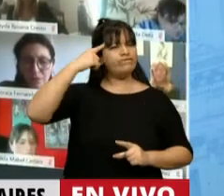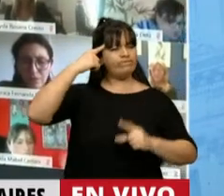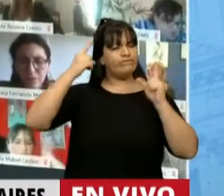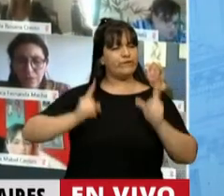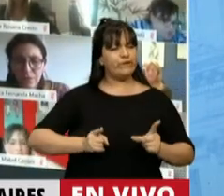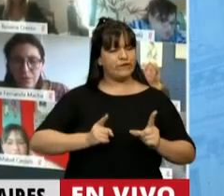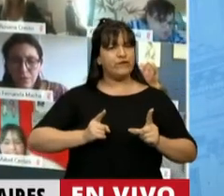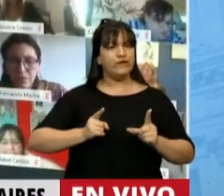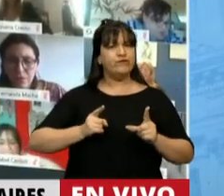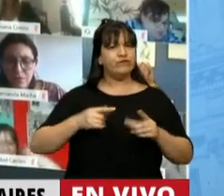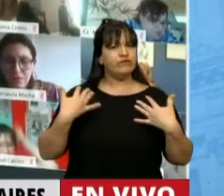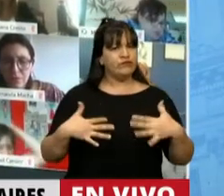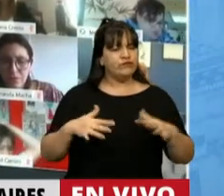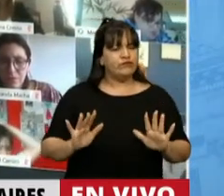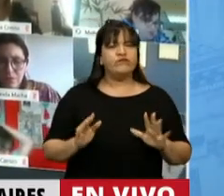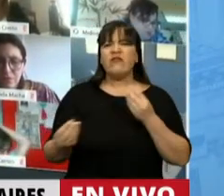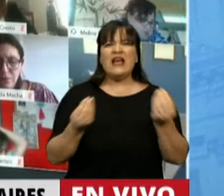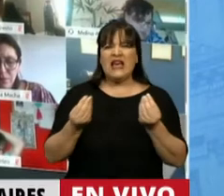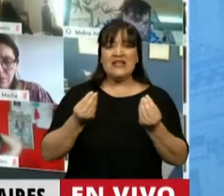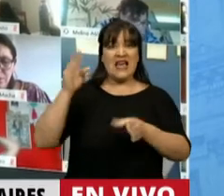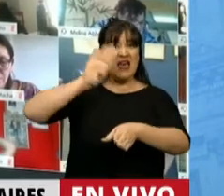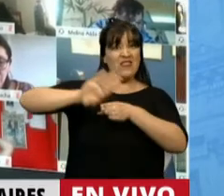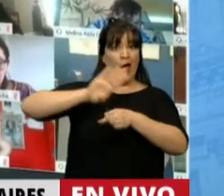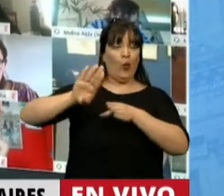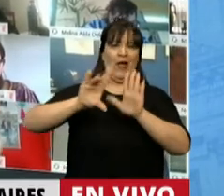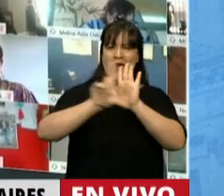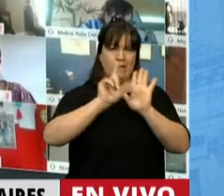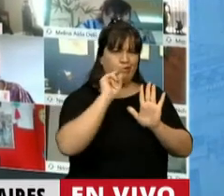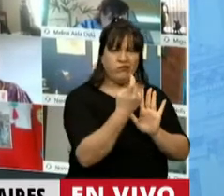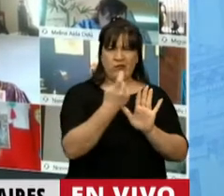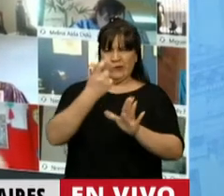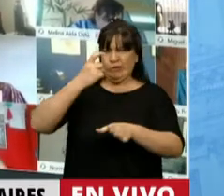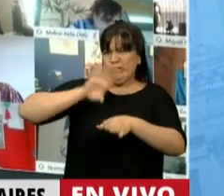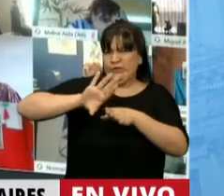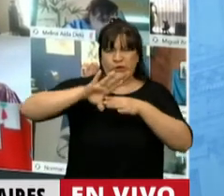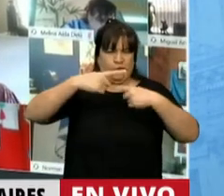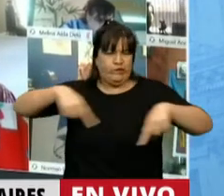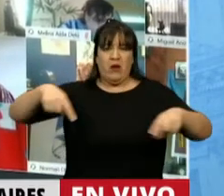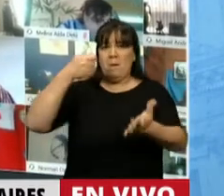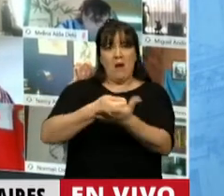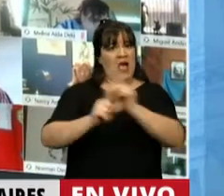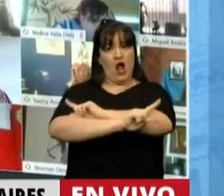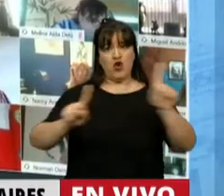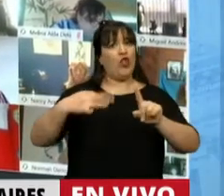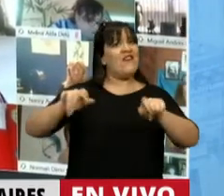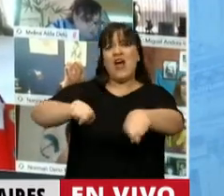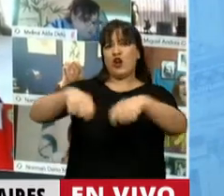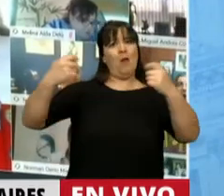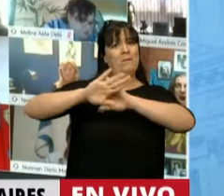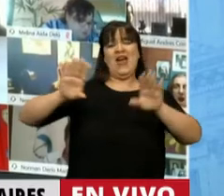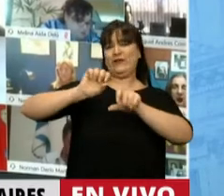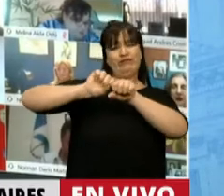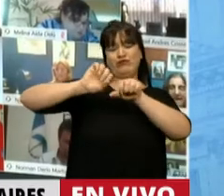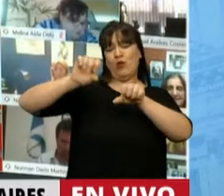profundamente arraigadas, que es que una deuda ilegítima, fraudulenta, usuraria, no se debe pagar y que hay que romper de una buena vez con el